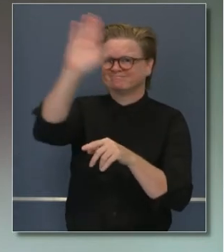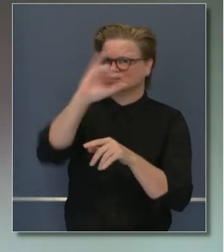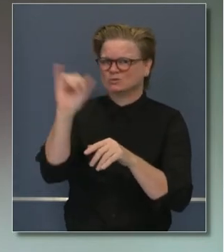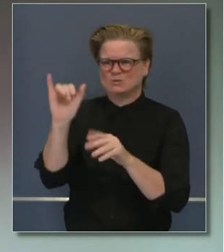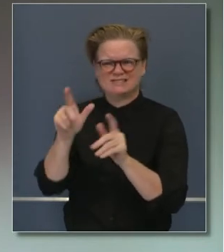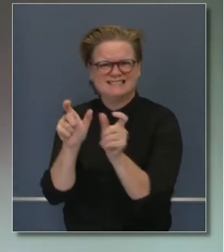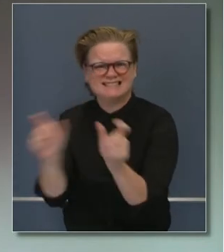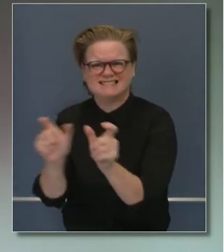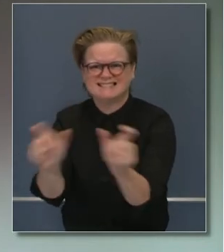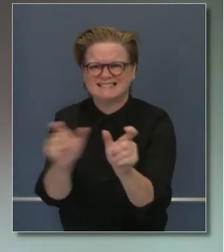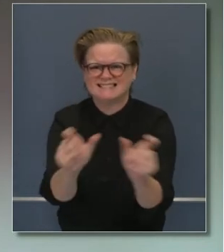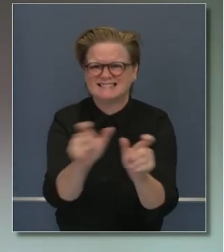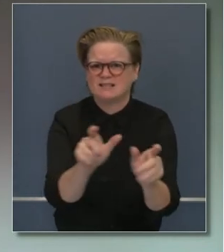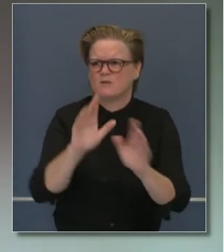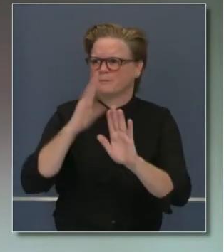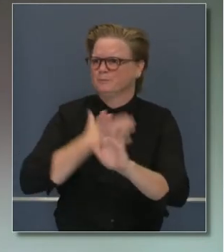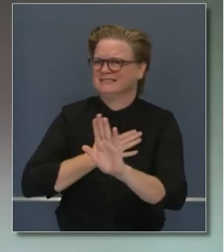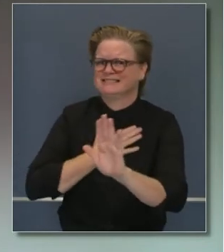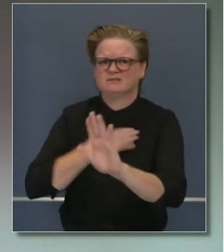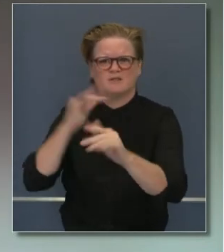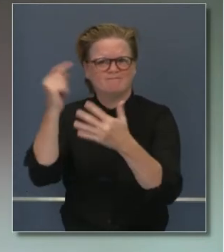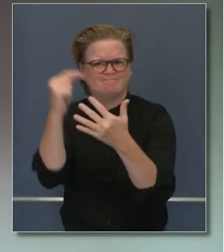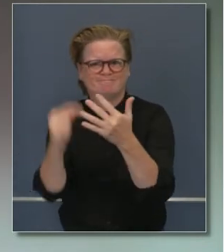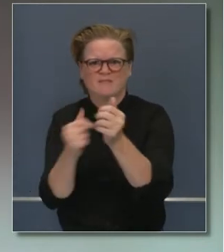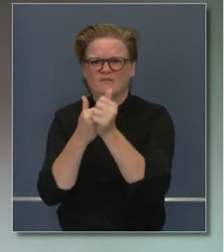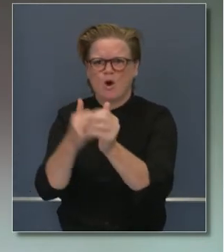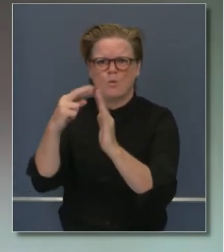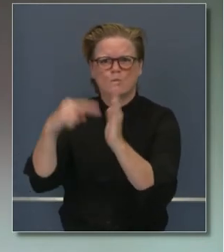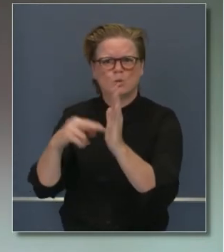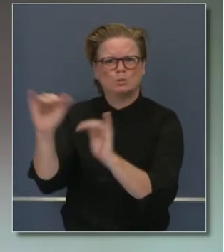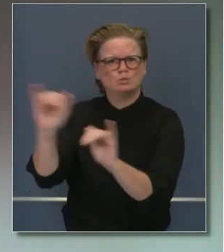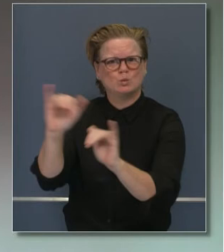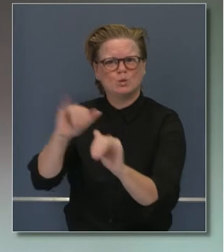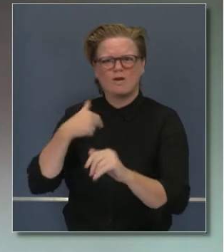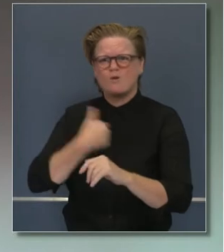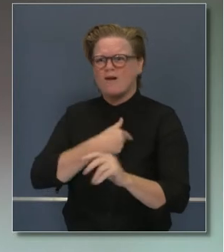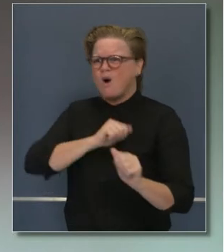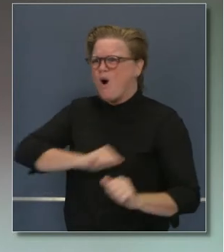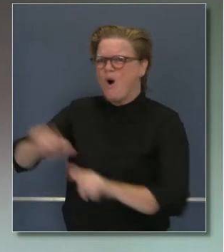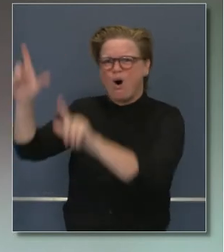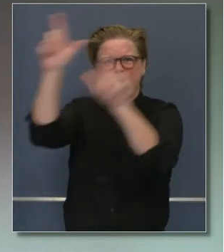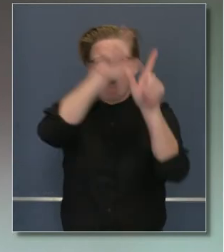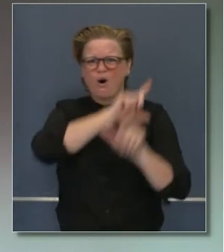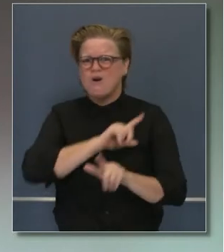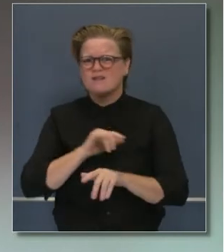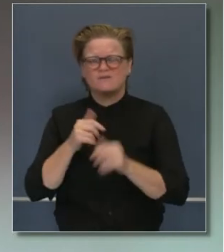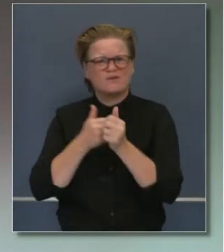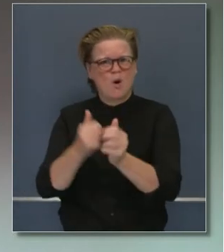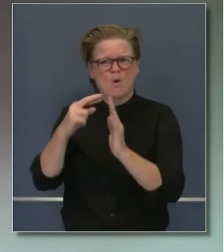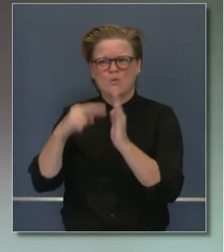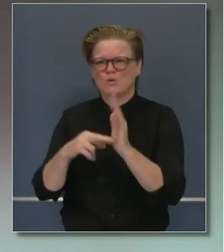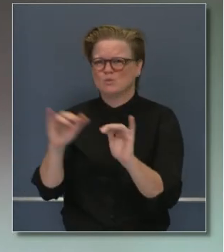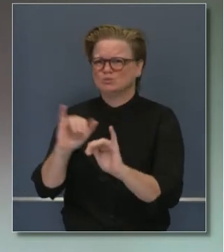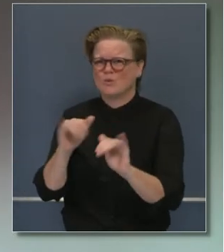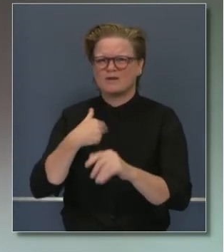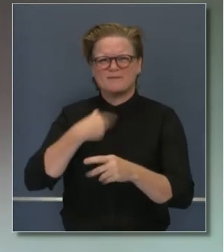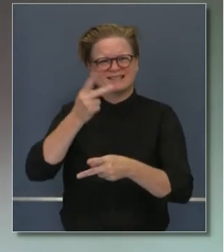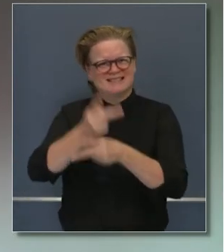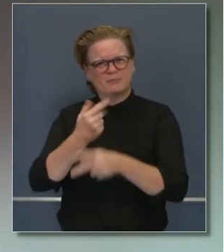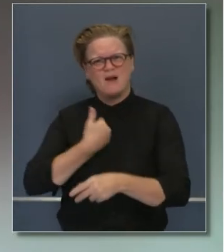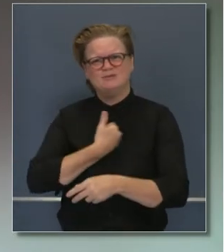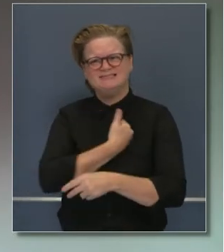restringir viajes. También nos unimos a este mensaje con otros socios de la costa del oeste para asegurarnos de que nos mantendremos